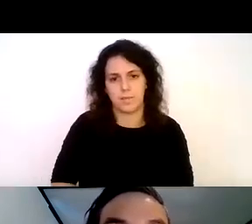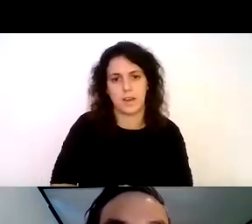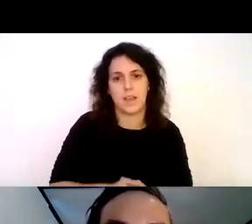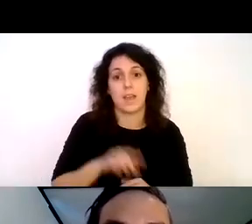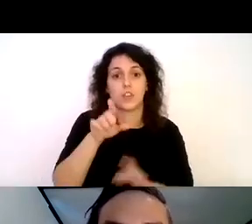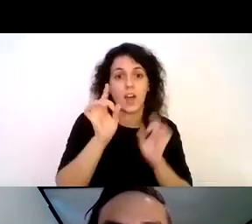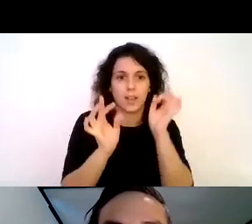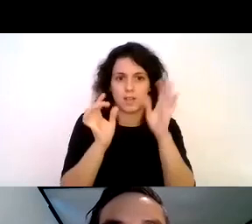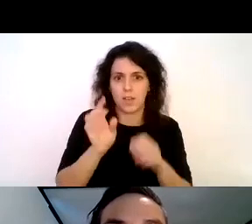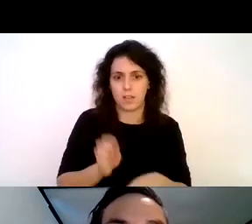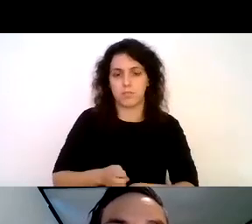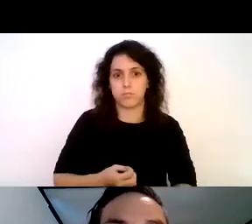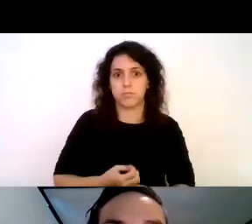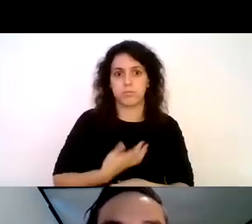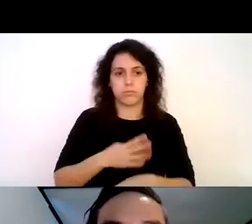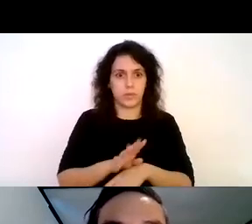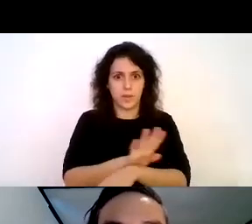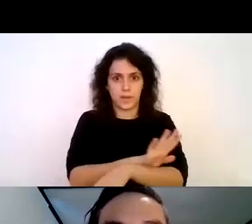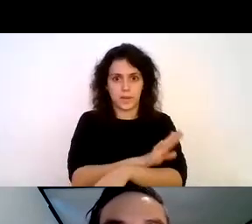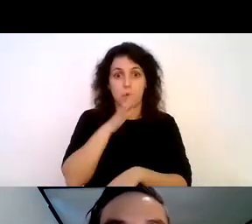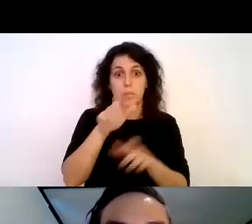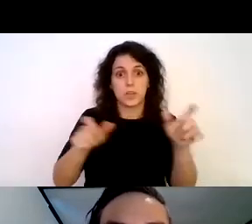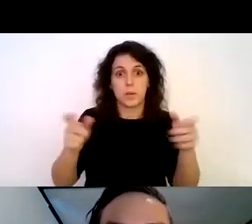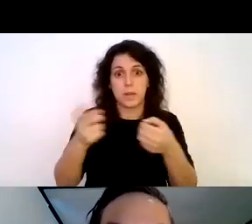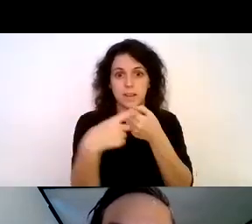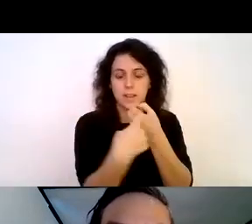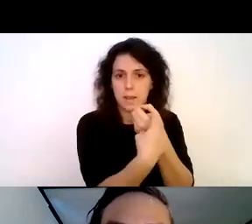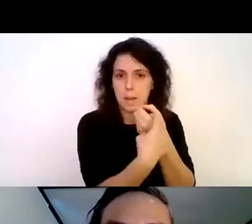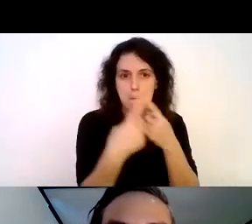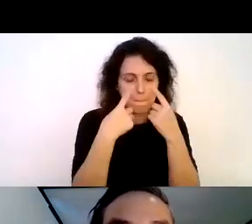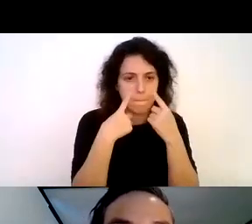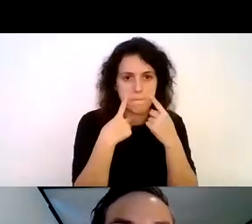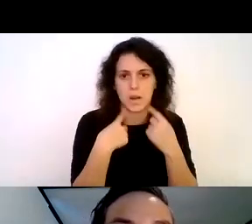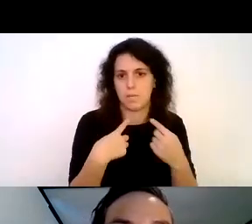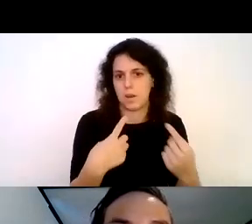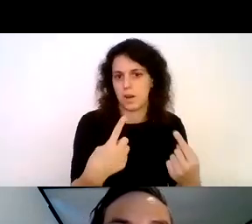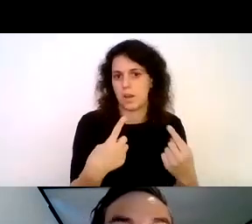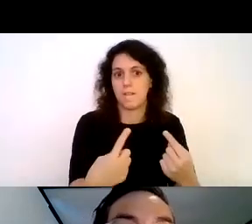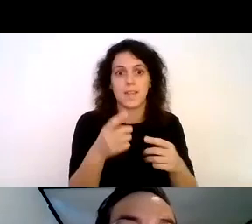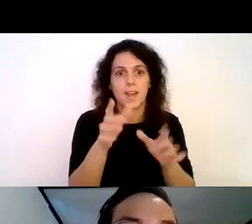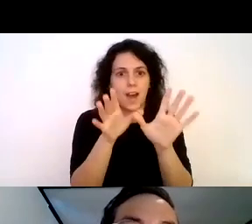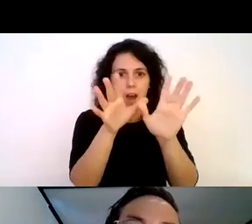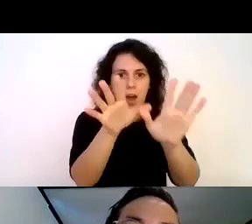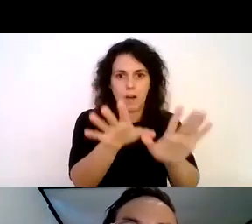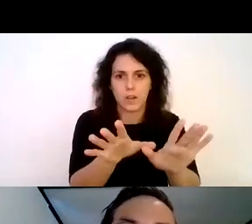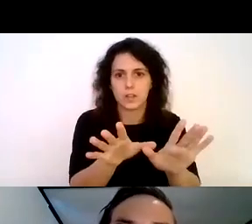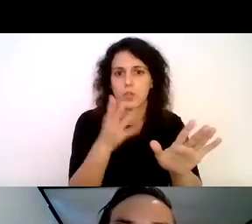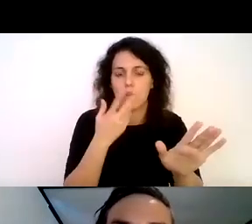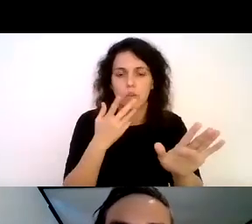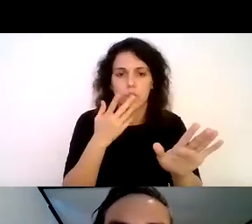actividad súper emocionante porque para algunos participantes fue la primera vez que pudieron conocer a las aves que habían escuchado toda su vida